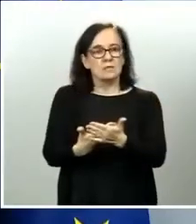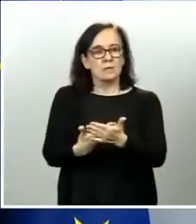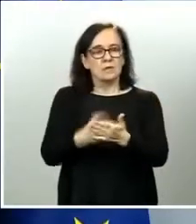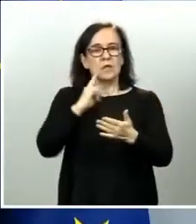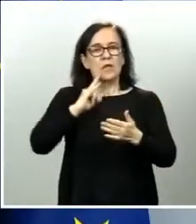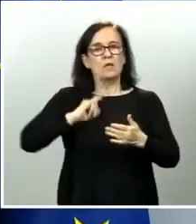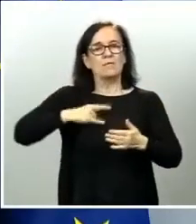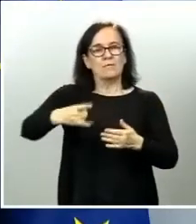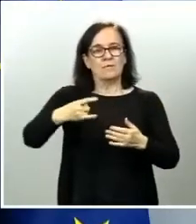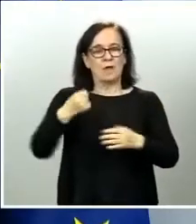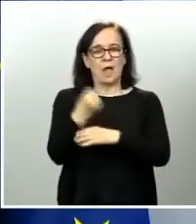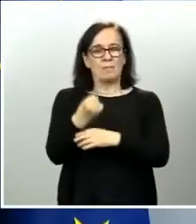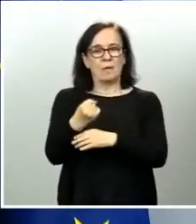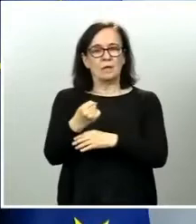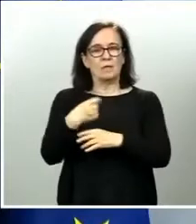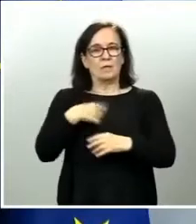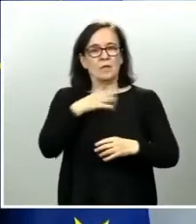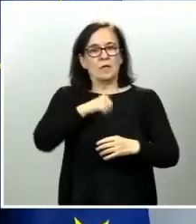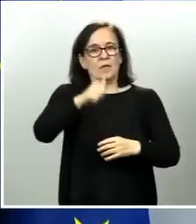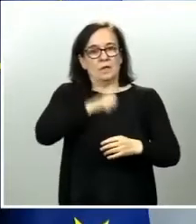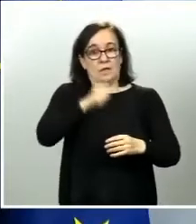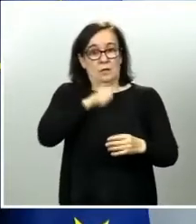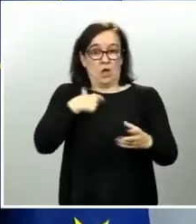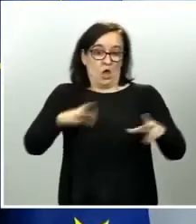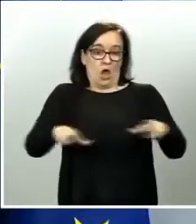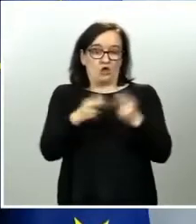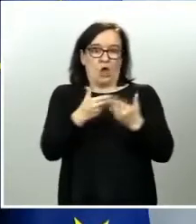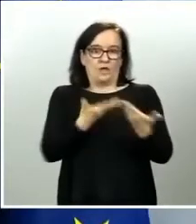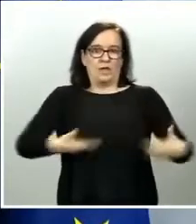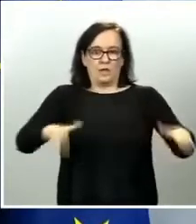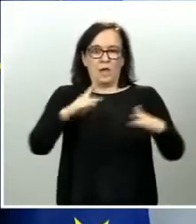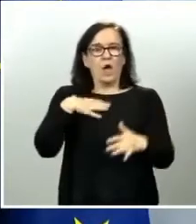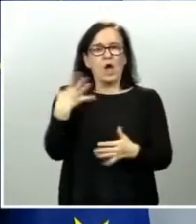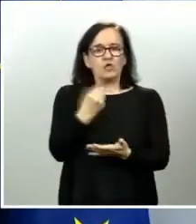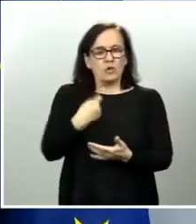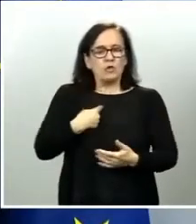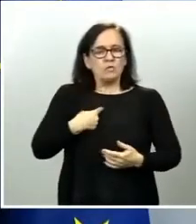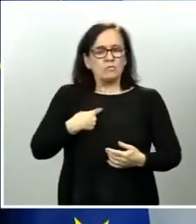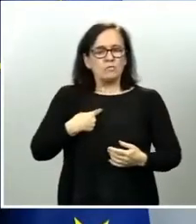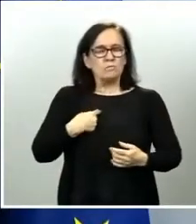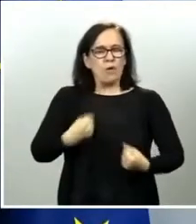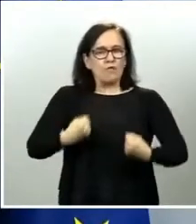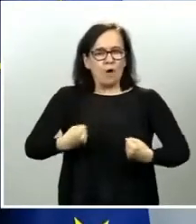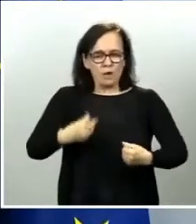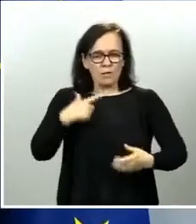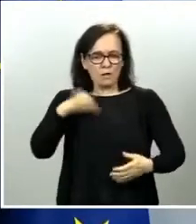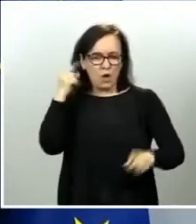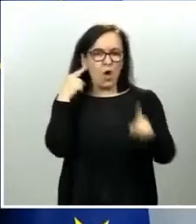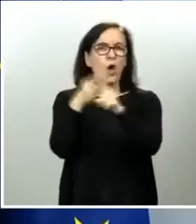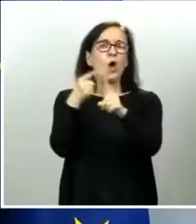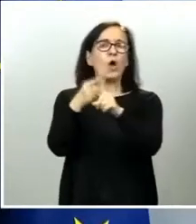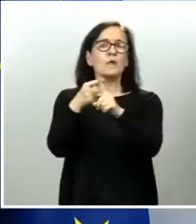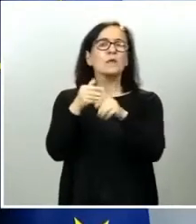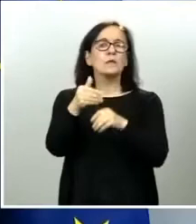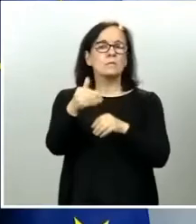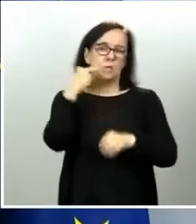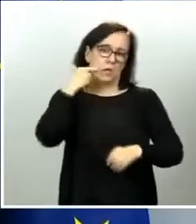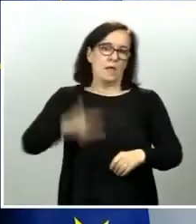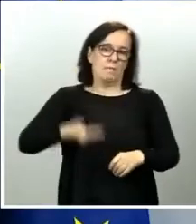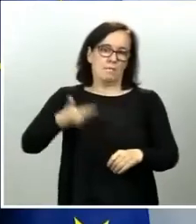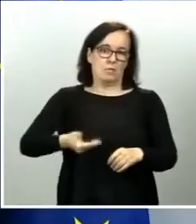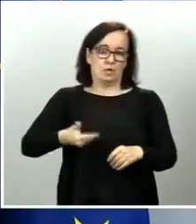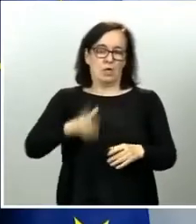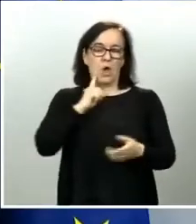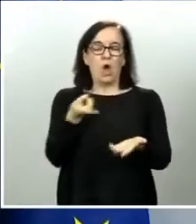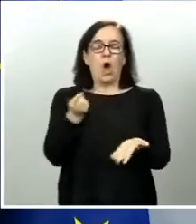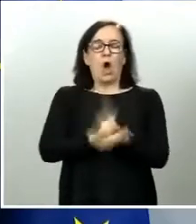la resiliencia de nuestra sociedad, porque todos tenemos fuerzas cuando el objetivo realmente es importante, como es volver